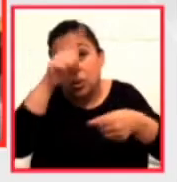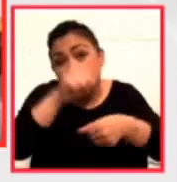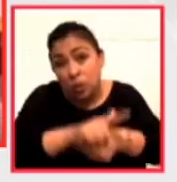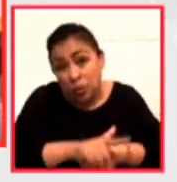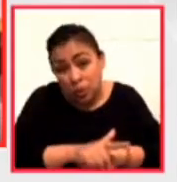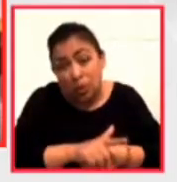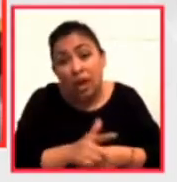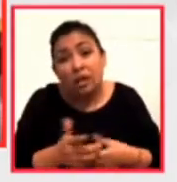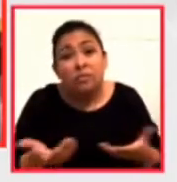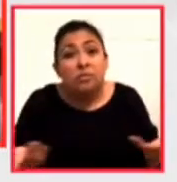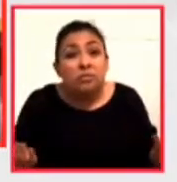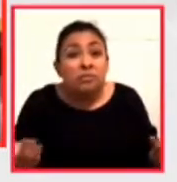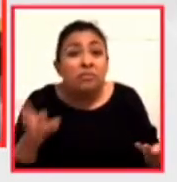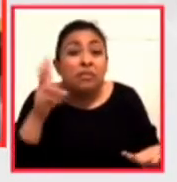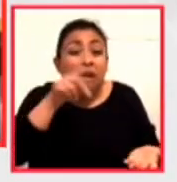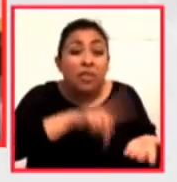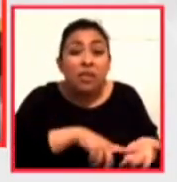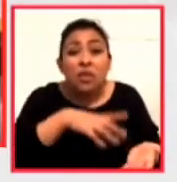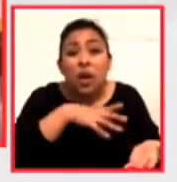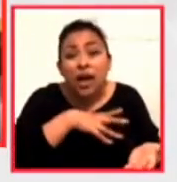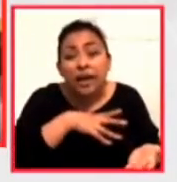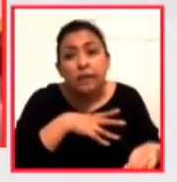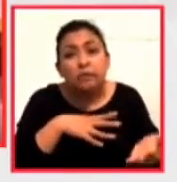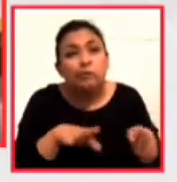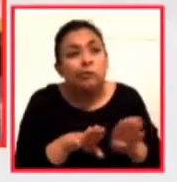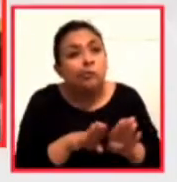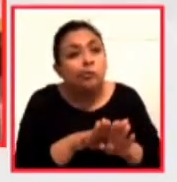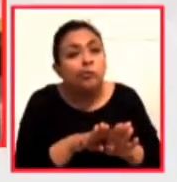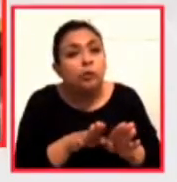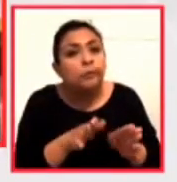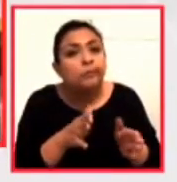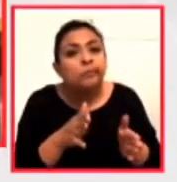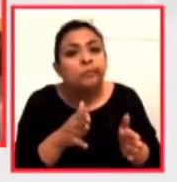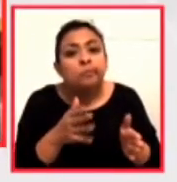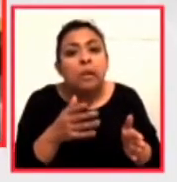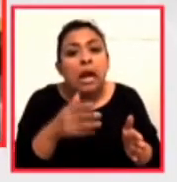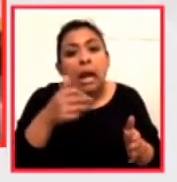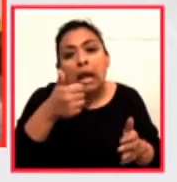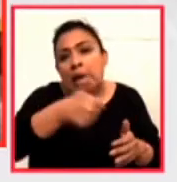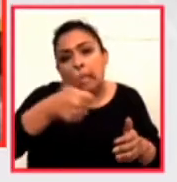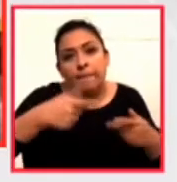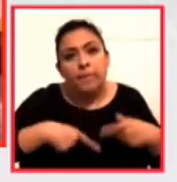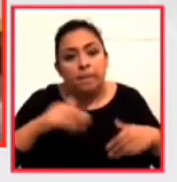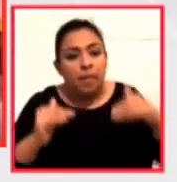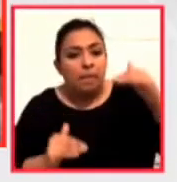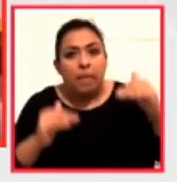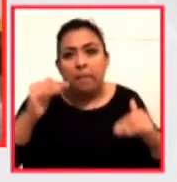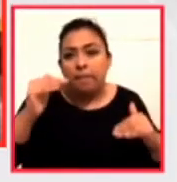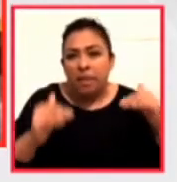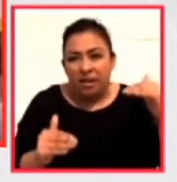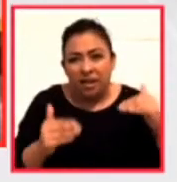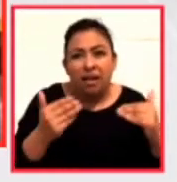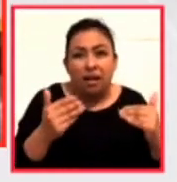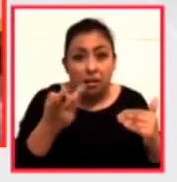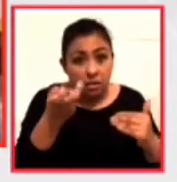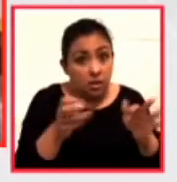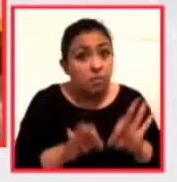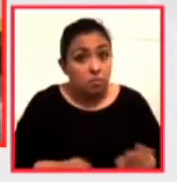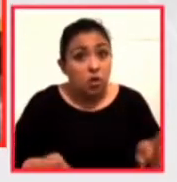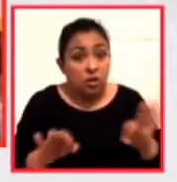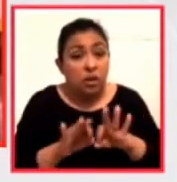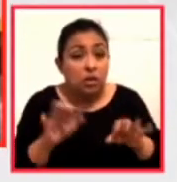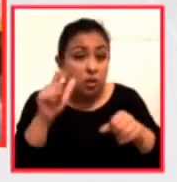fabrica la posición de los sujetos es un componente muy significativo de la